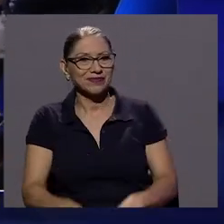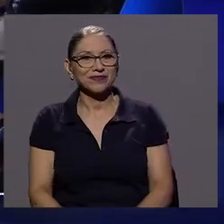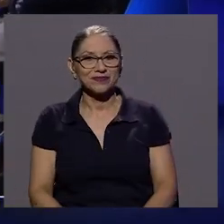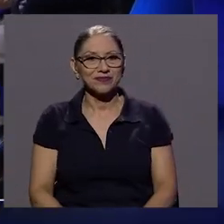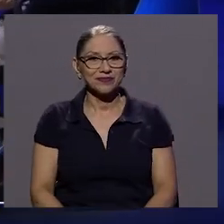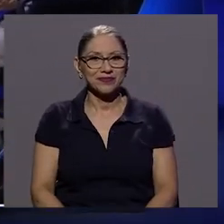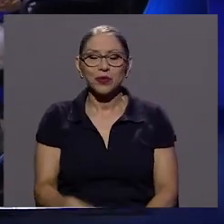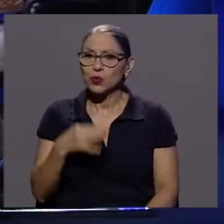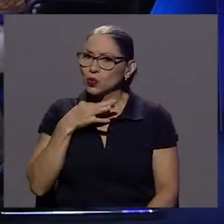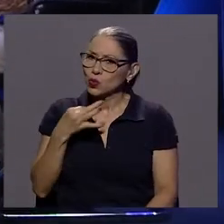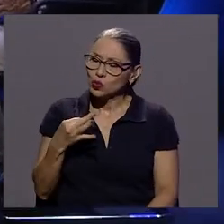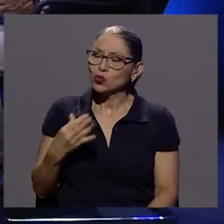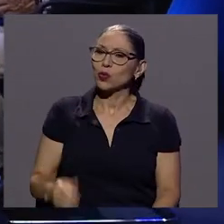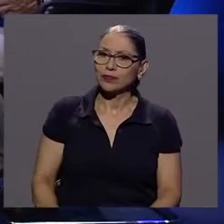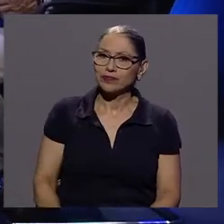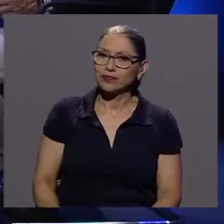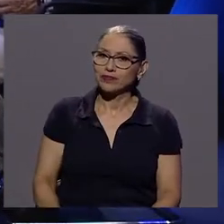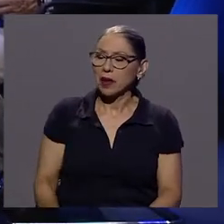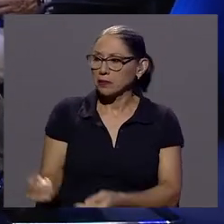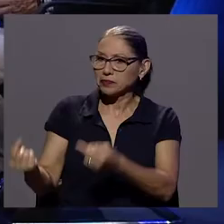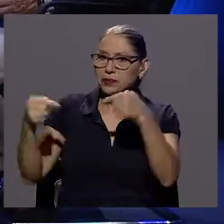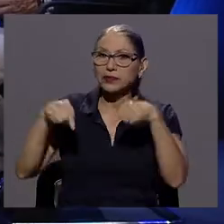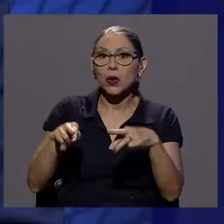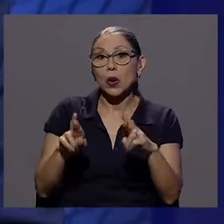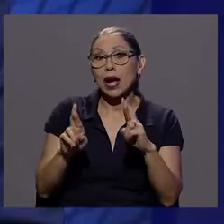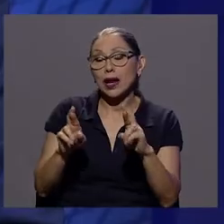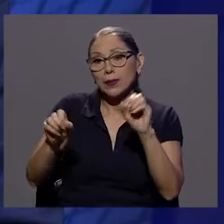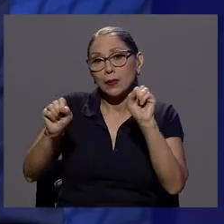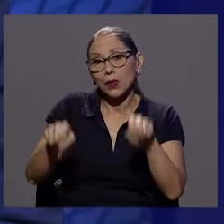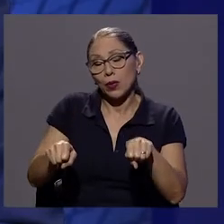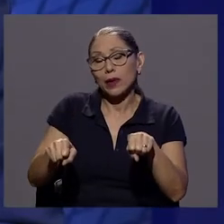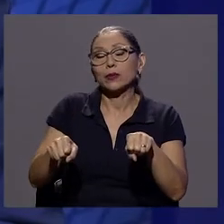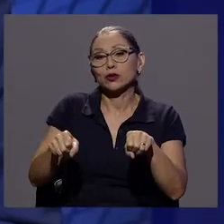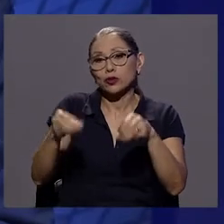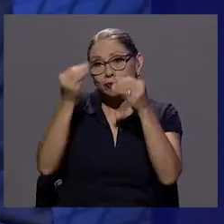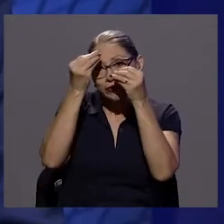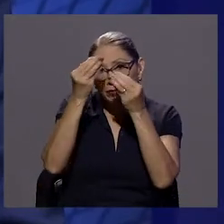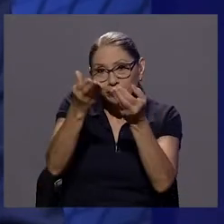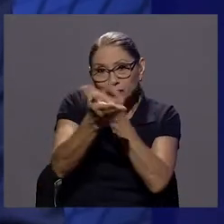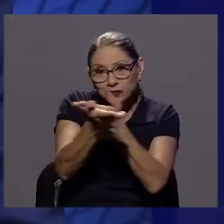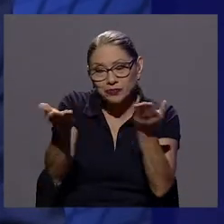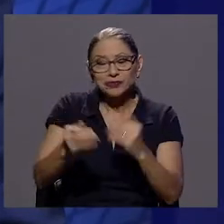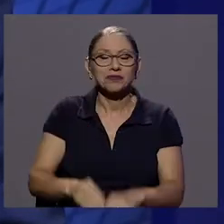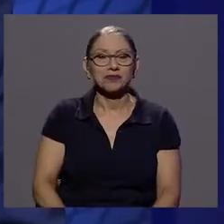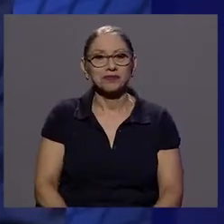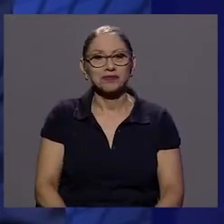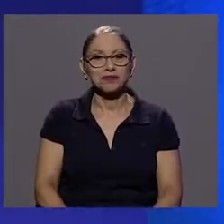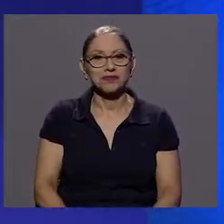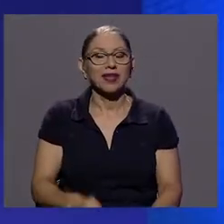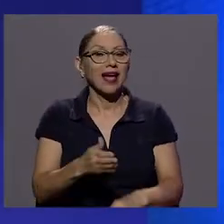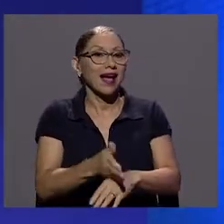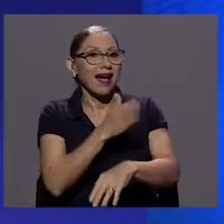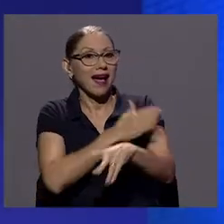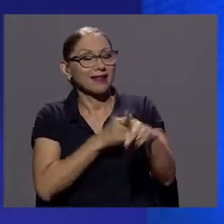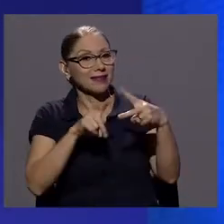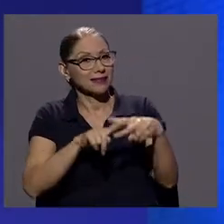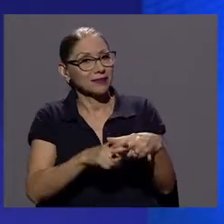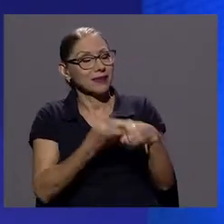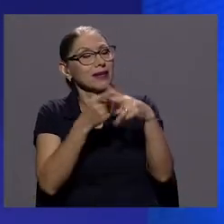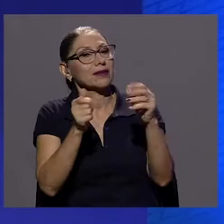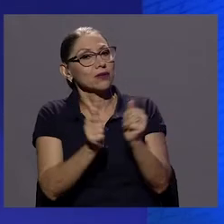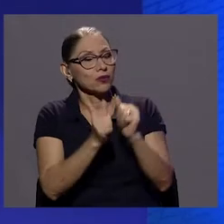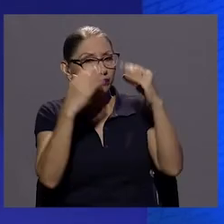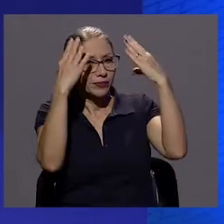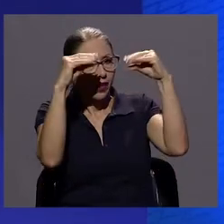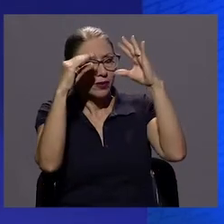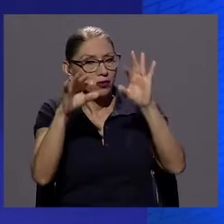por acompañarnos. Un gusto, Ronald, acompañarlos por acá y ojalá que podamos ofrecer efectivamente algo de luz en este tema. Antes de entrar de lleno